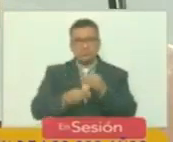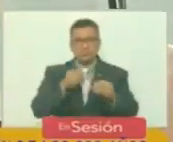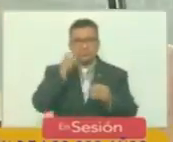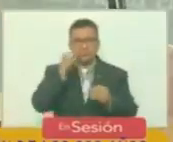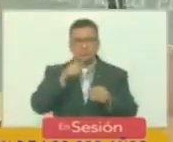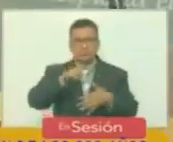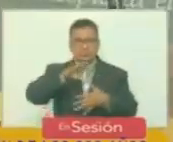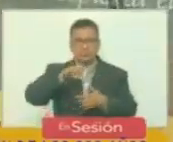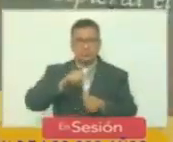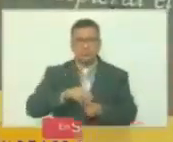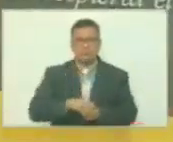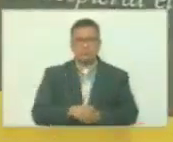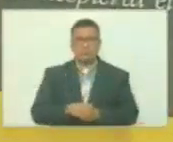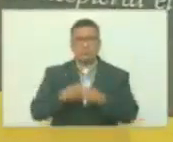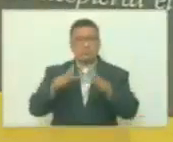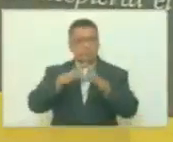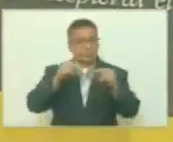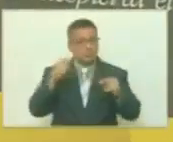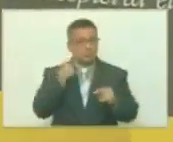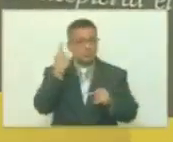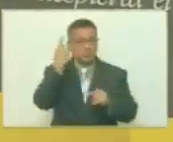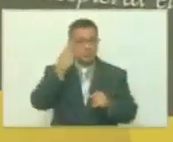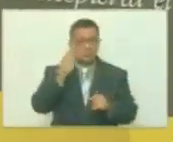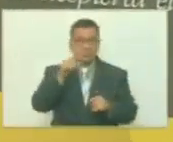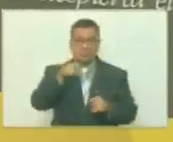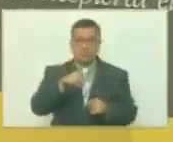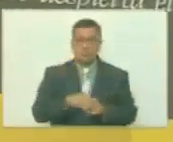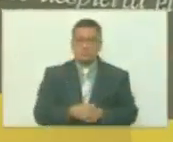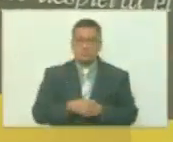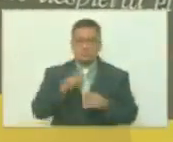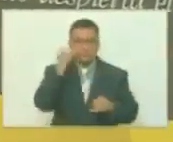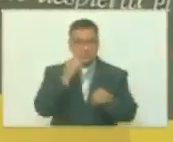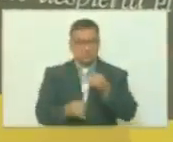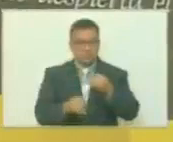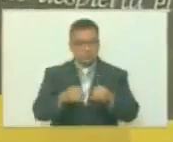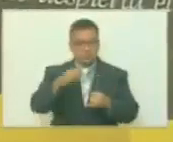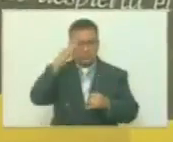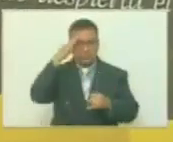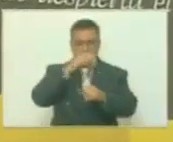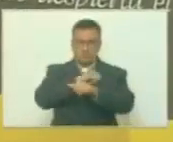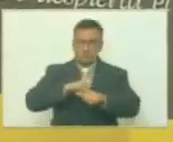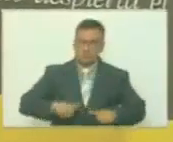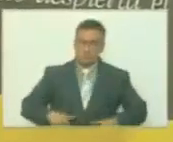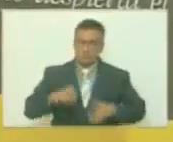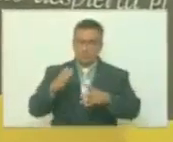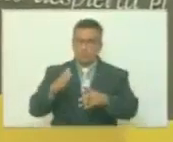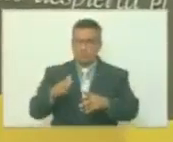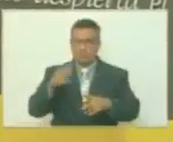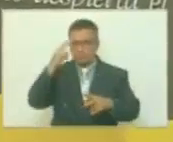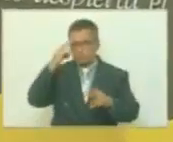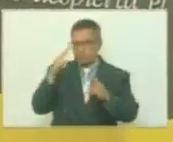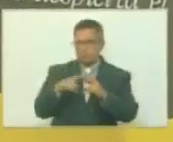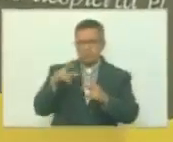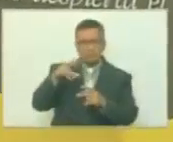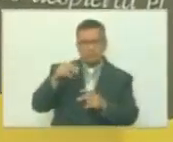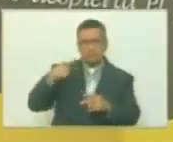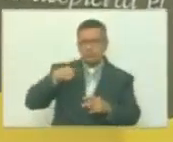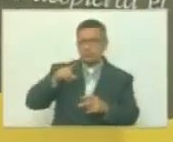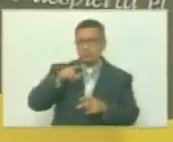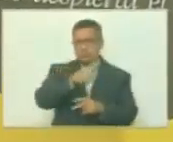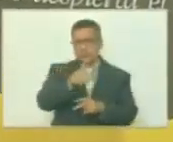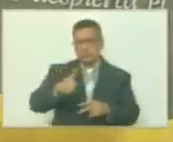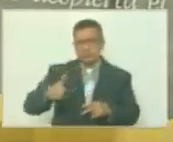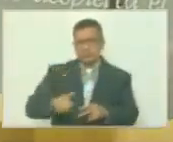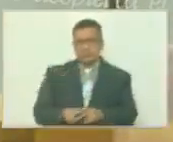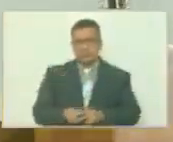hombre americano a todo el héroe famoso y al último soldado que es un héroe desconocido a todos ellos